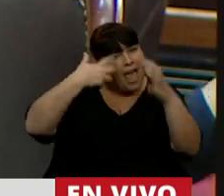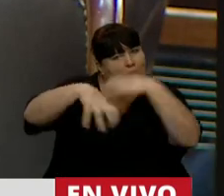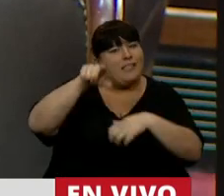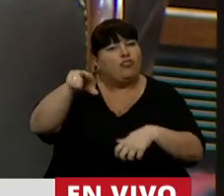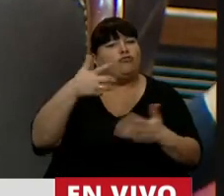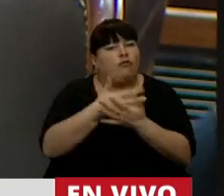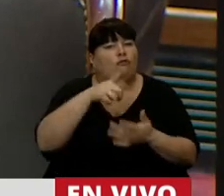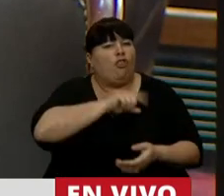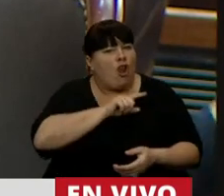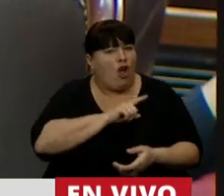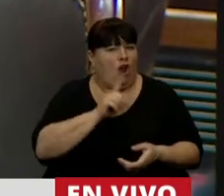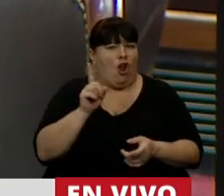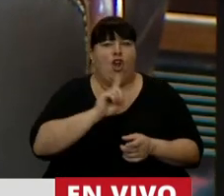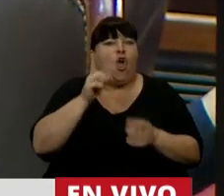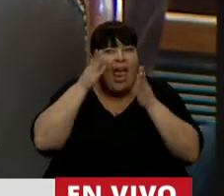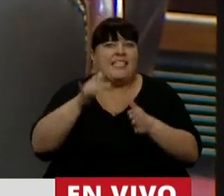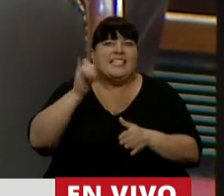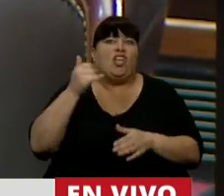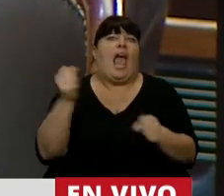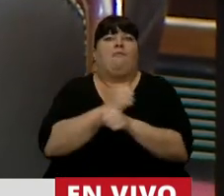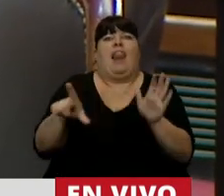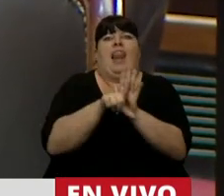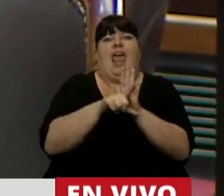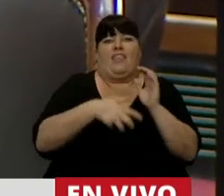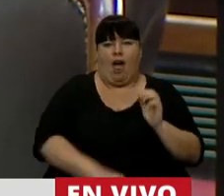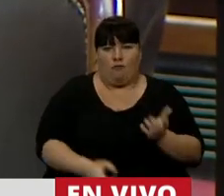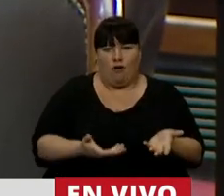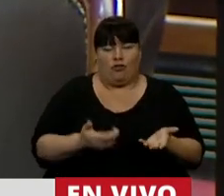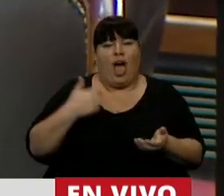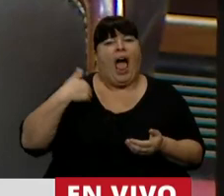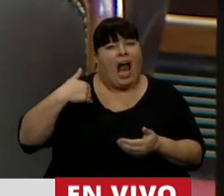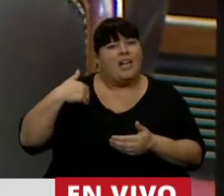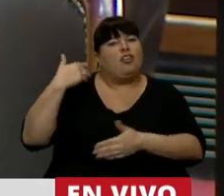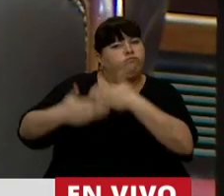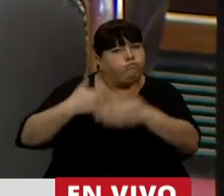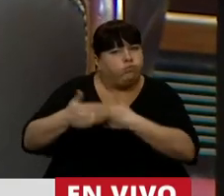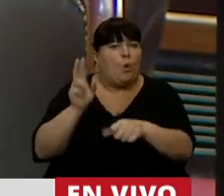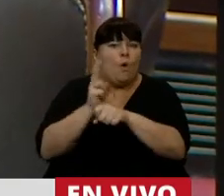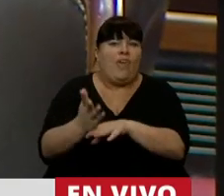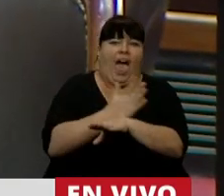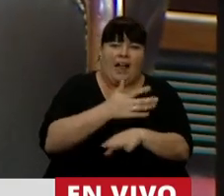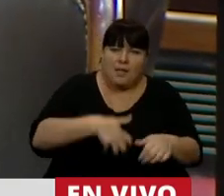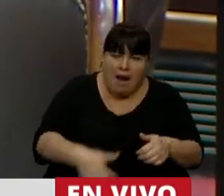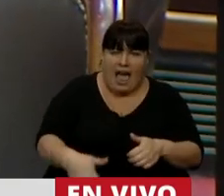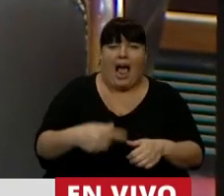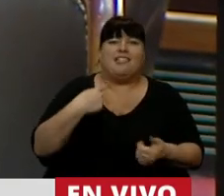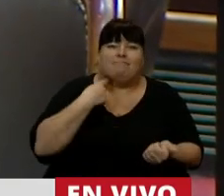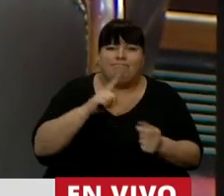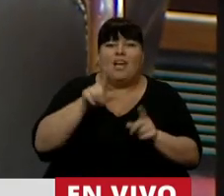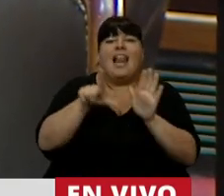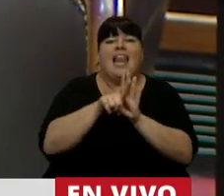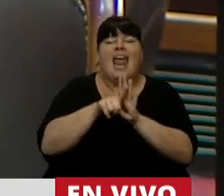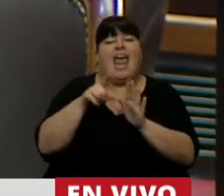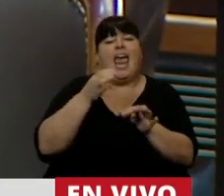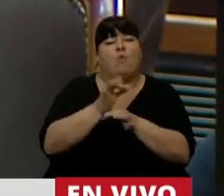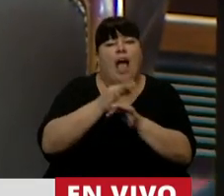con su dolor no nos debe conducir a legalizarlo. Nuestro país ha avanzado en la prevención del embarazo no deseado con la ley de